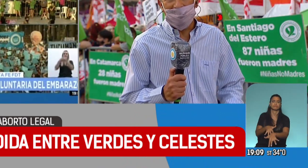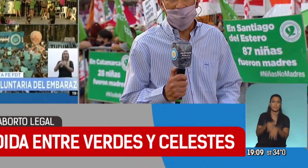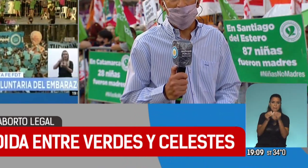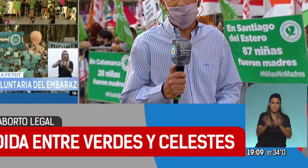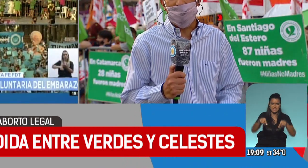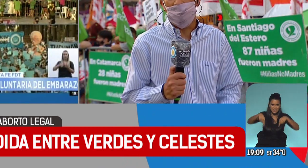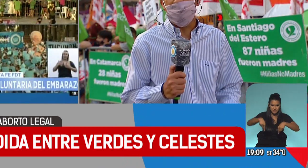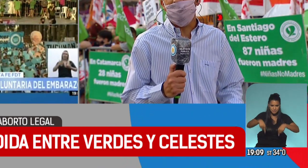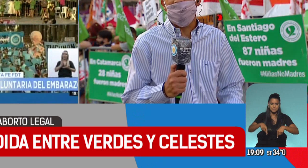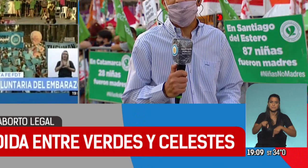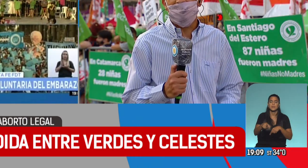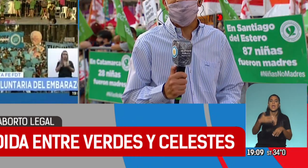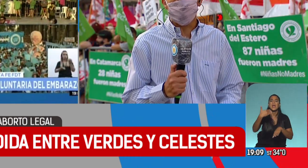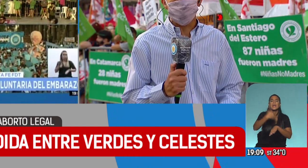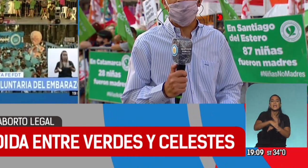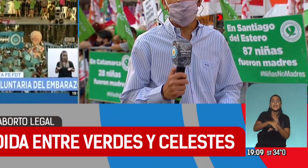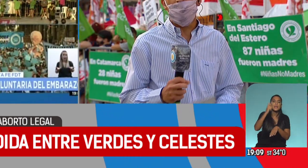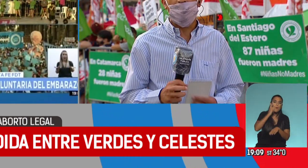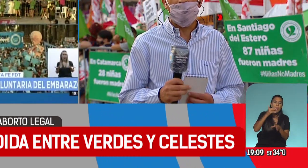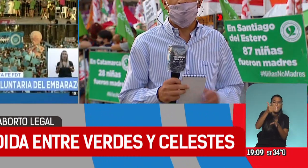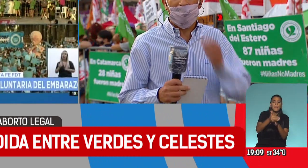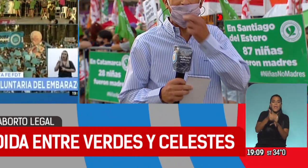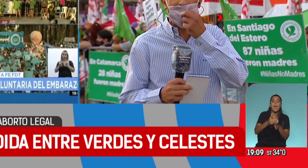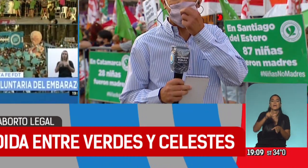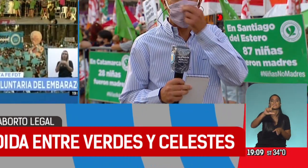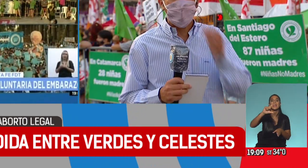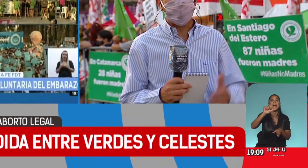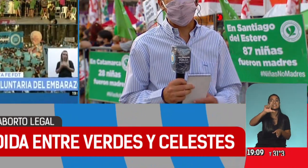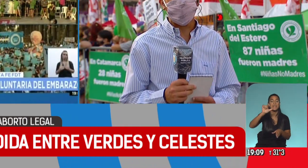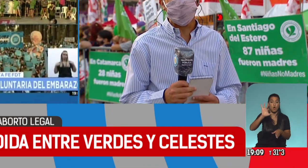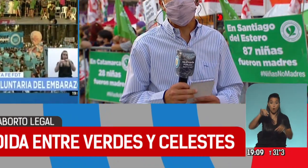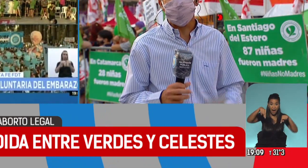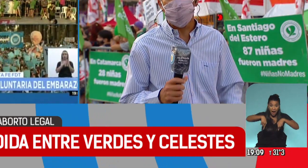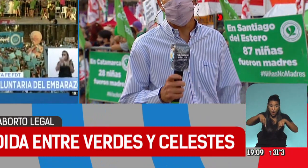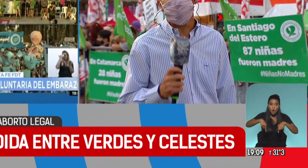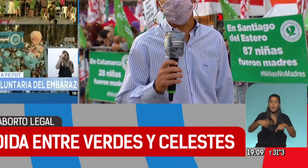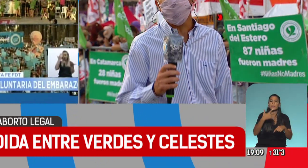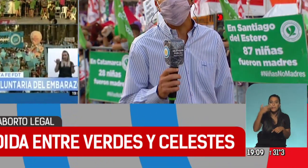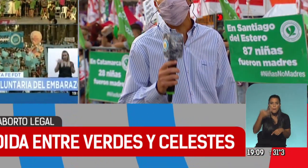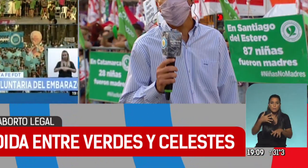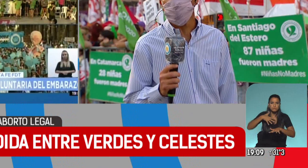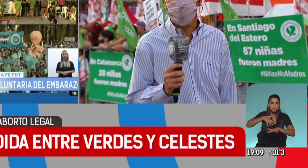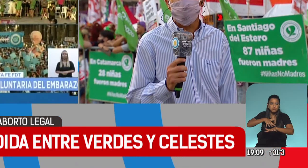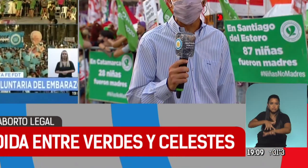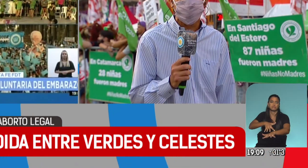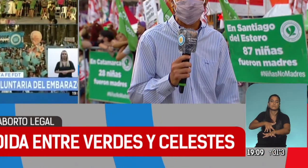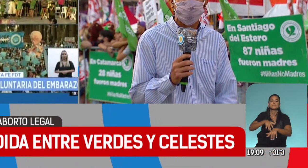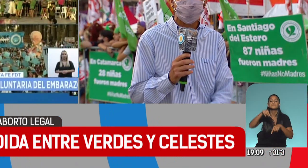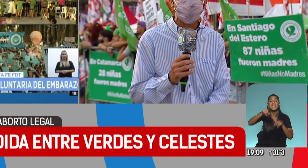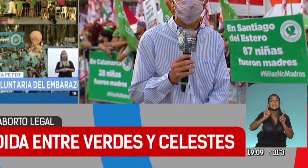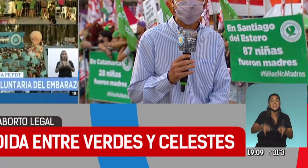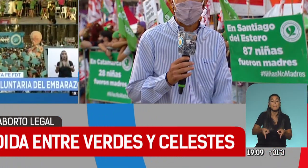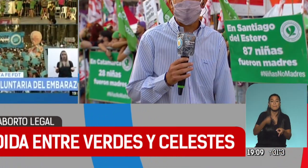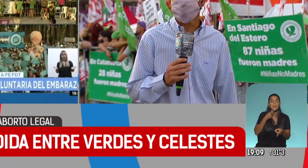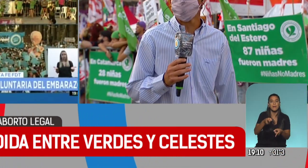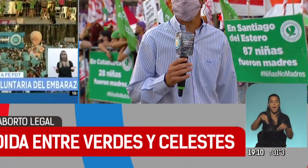aquí en lo que tiene que ver con Rivadavia y Callao. Pero ahora la gente realmente está llegando en masa. Y sobre todo, también el tema de que está